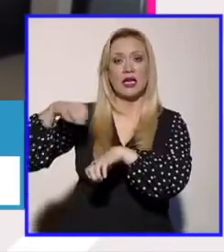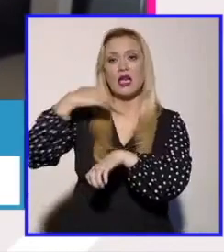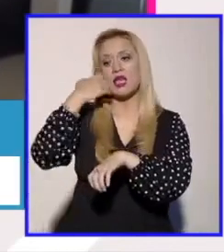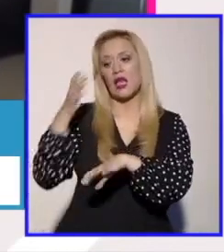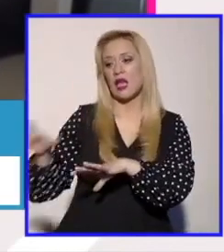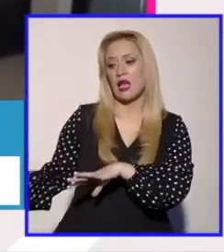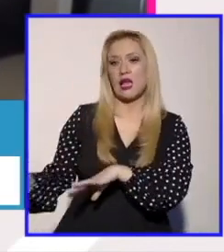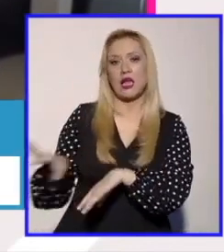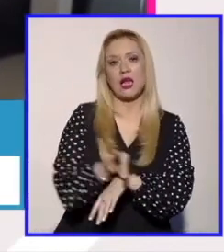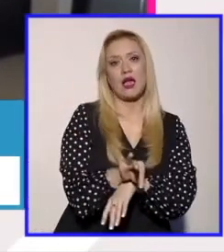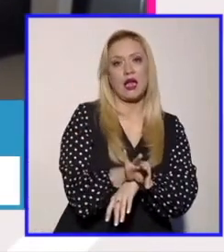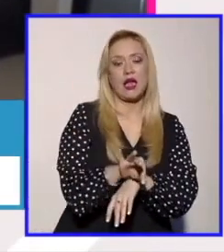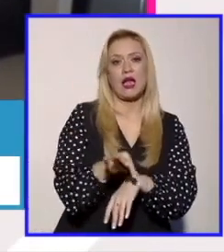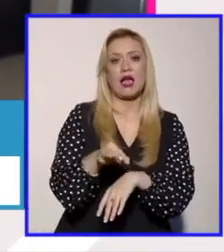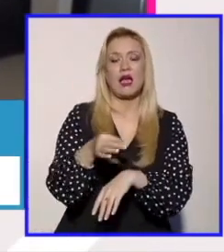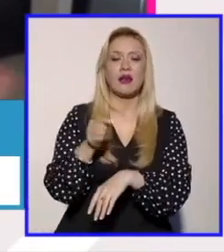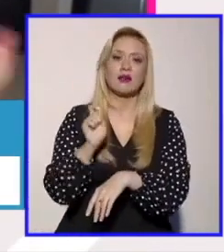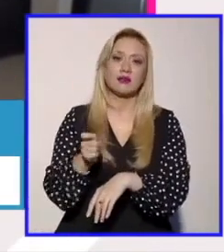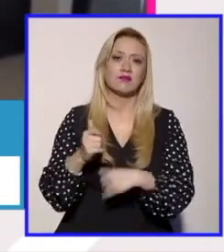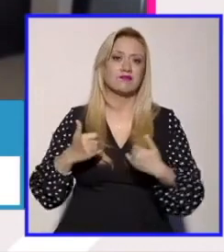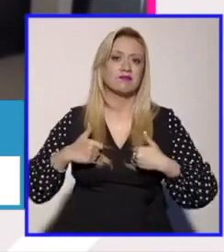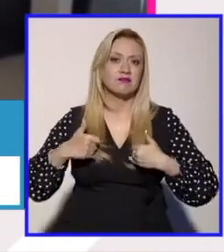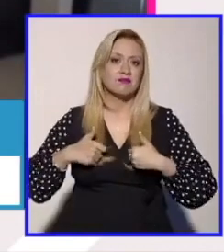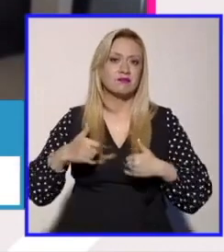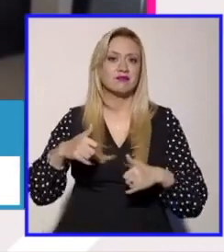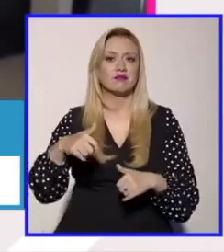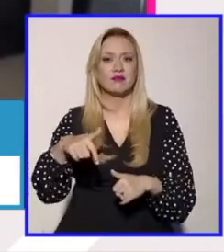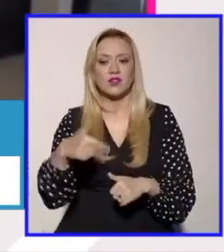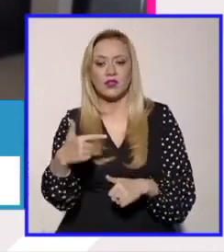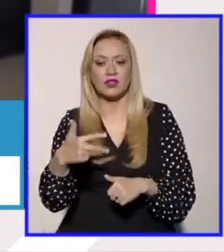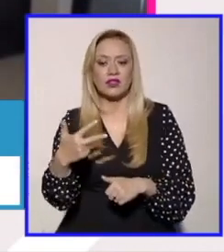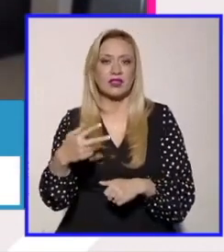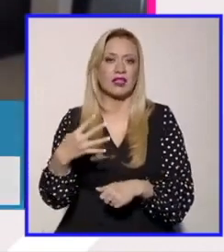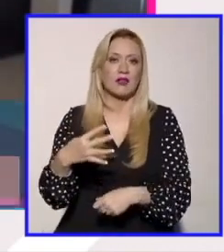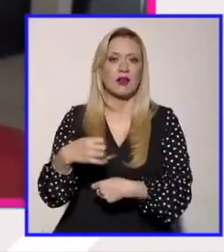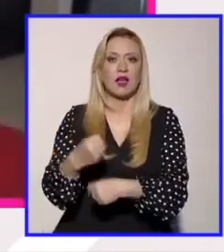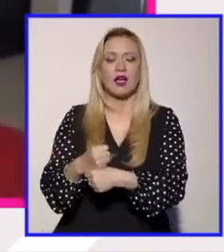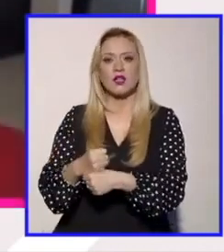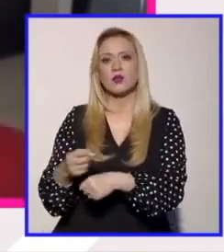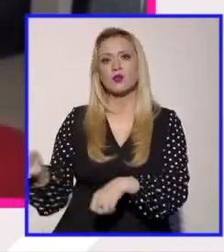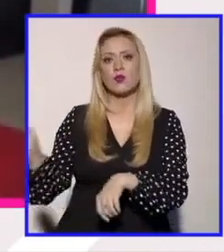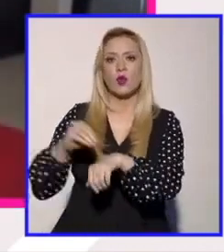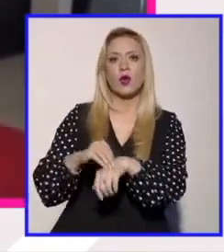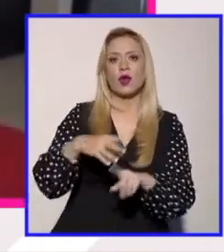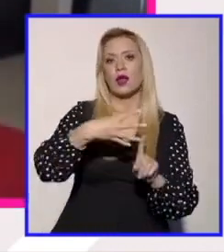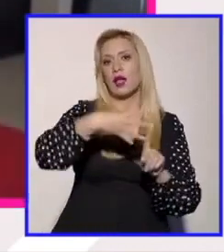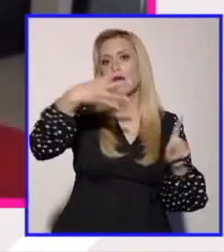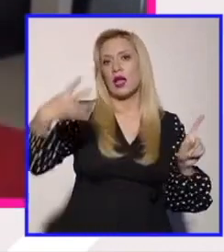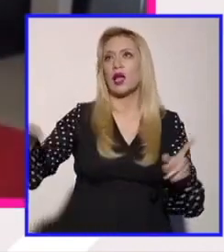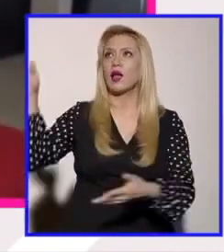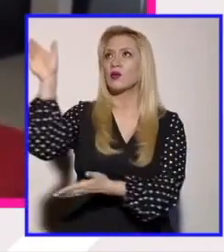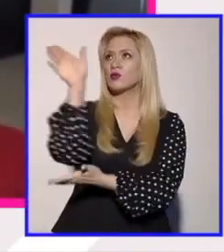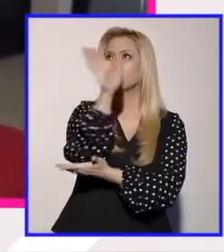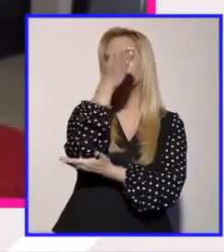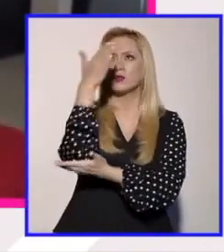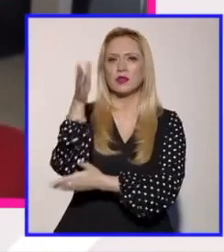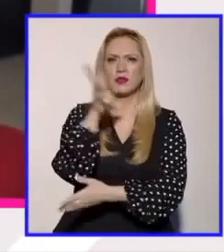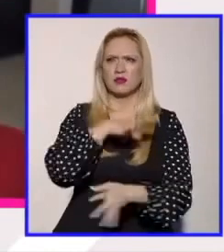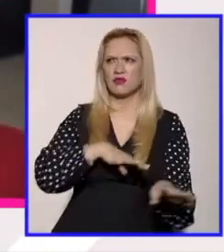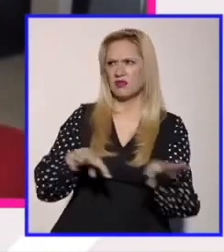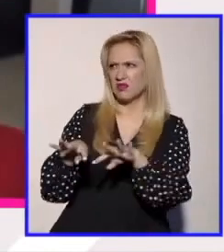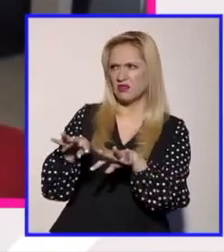los espacios LGBT. Hasta crearon una bandera, hicieron varias publicaciones diciendo este es un chiste y